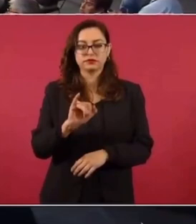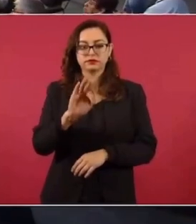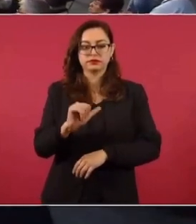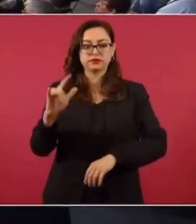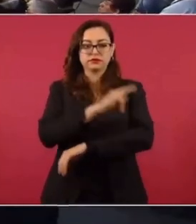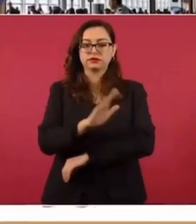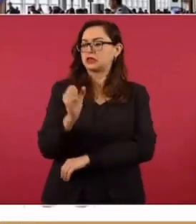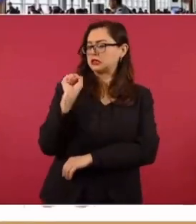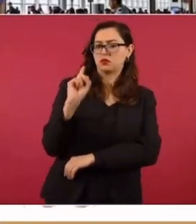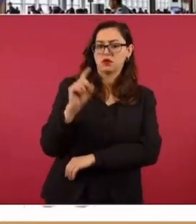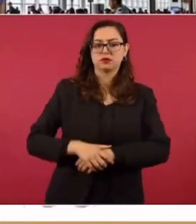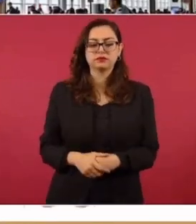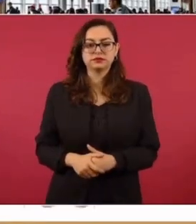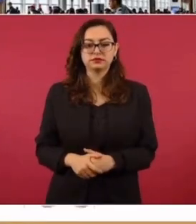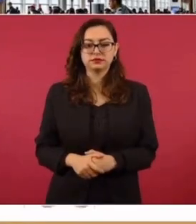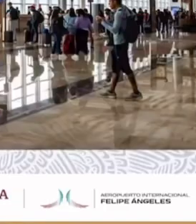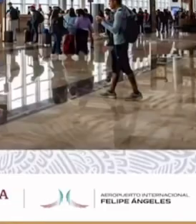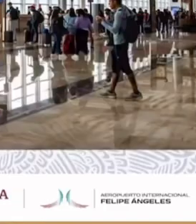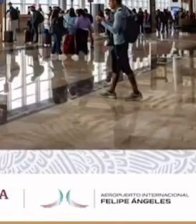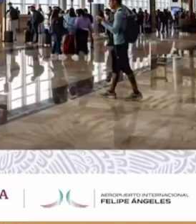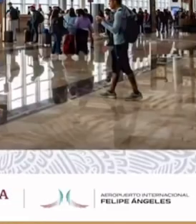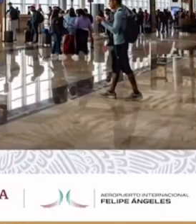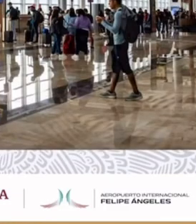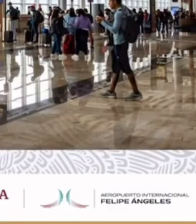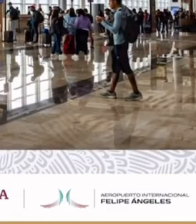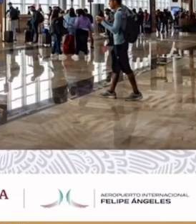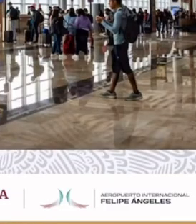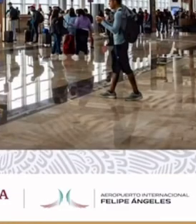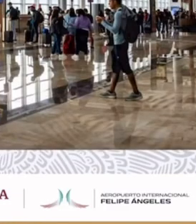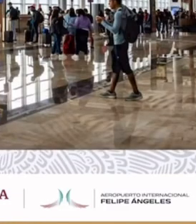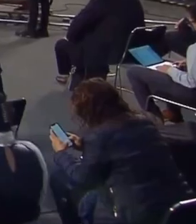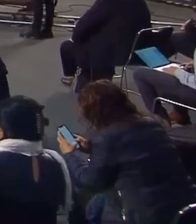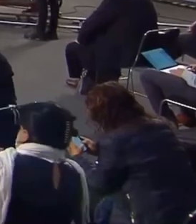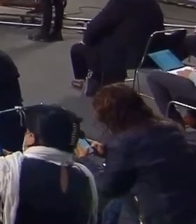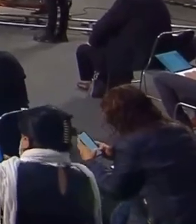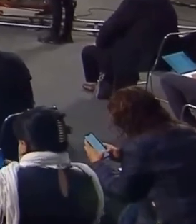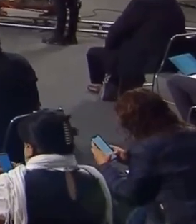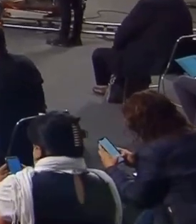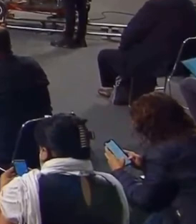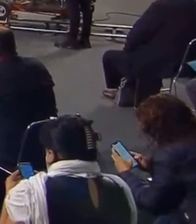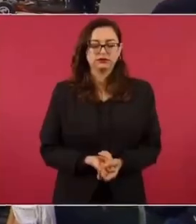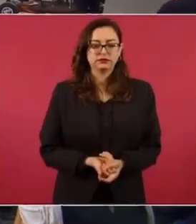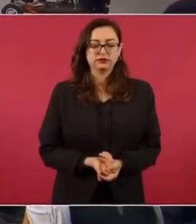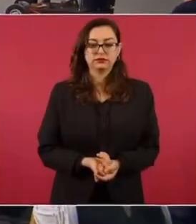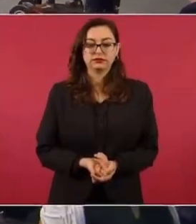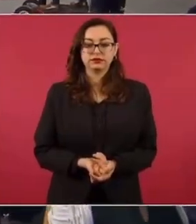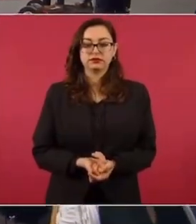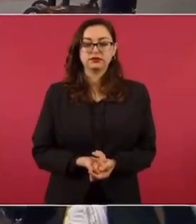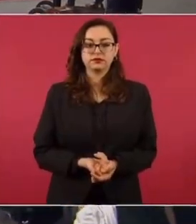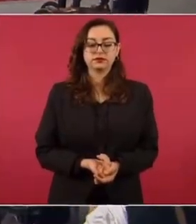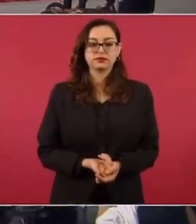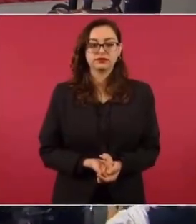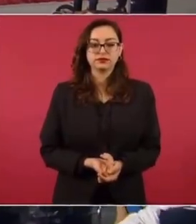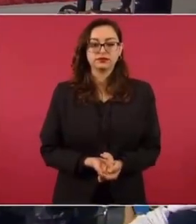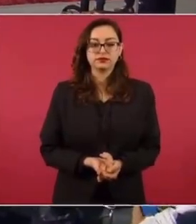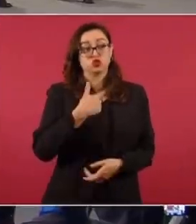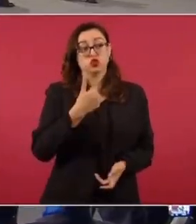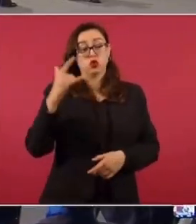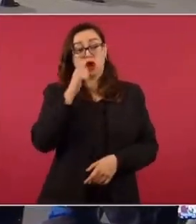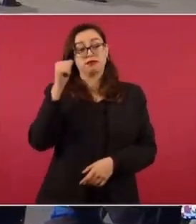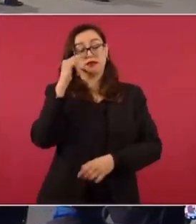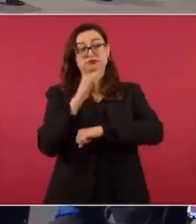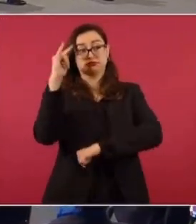Es el fin de semana. ¿No tienes otras? Es como agarrar a los conservadores de venida. Sí,